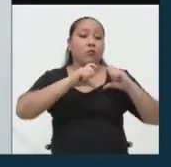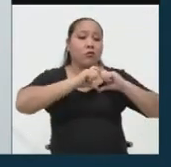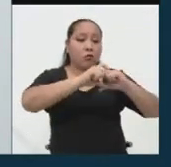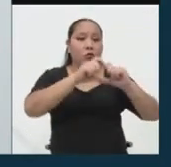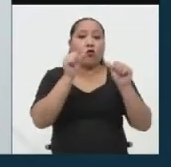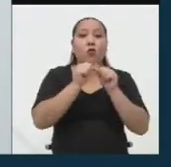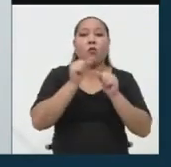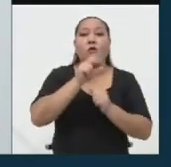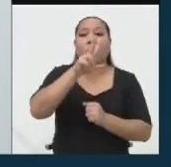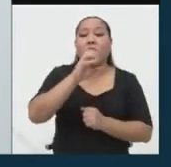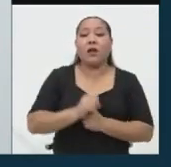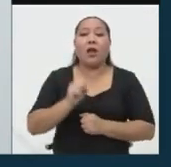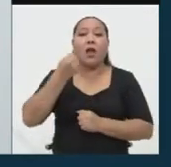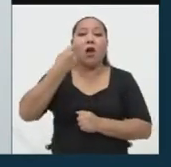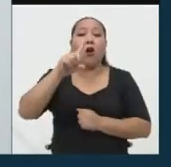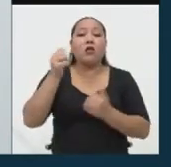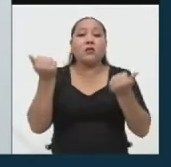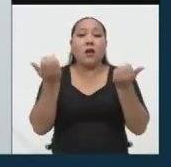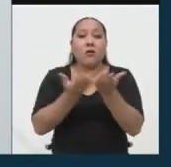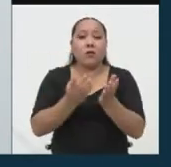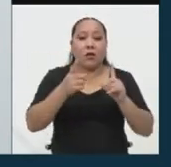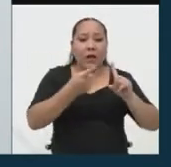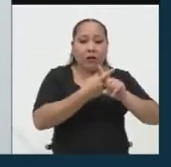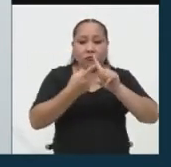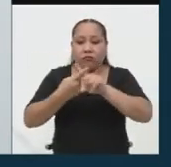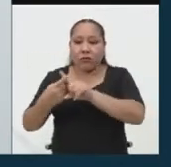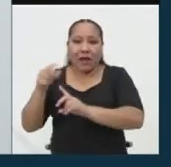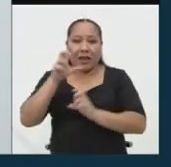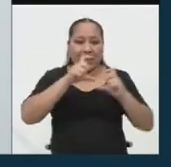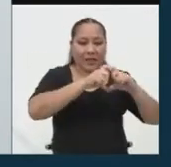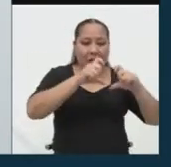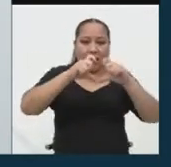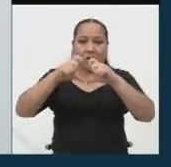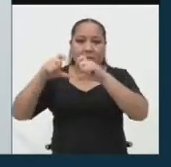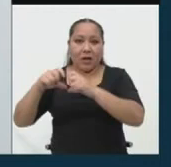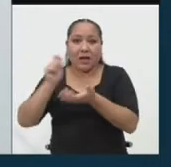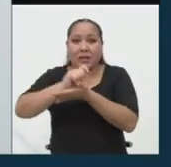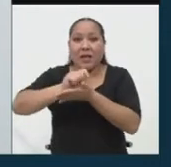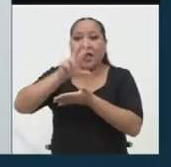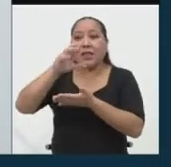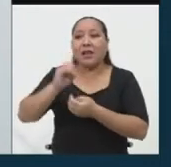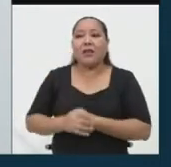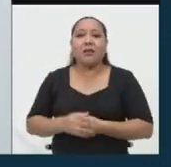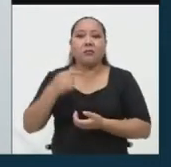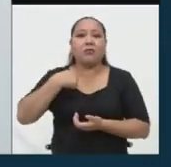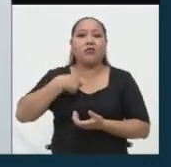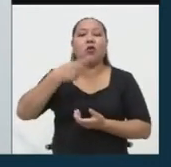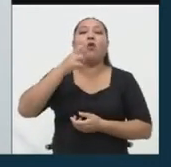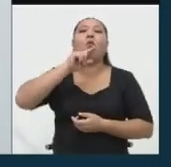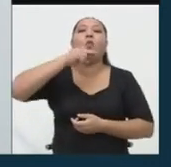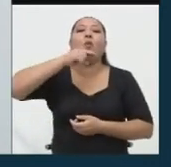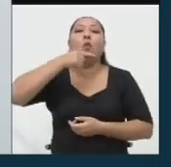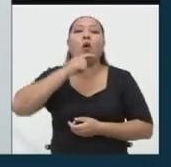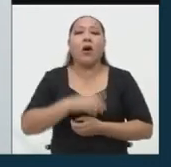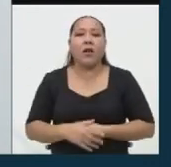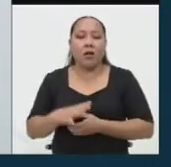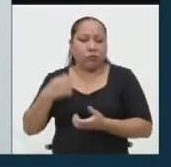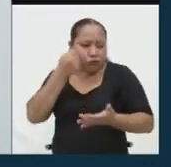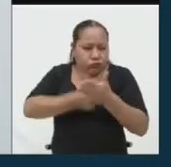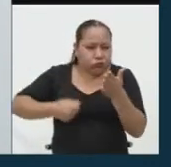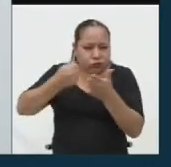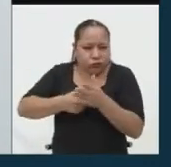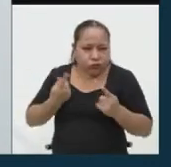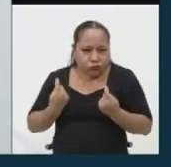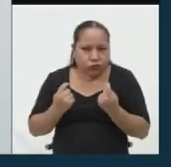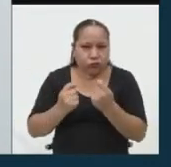30. El 11 de abril, marquen los tres corazones y escriban el número 30. ¿Por qué por Carmen Castillo? Porque soy una mujer de lucha, guerrera,